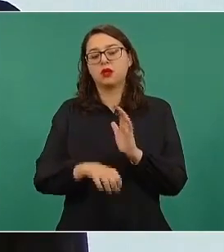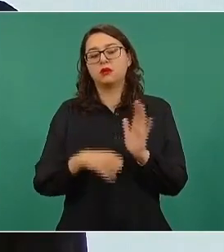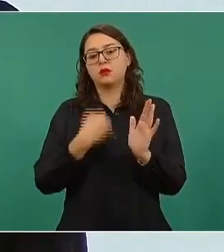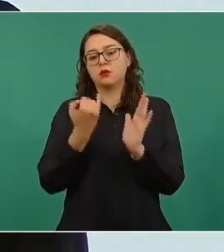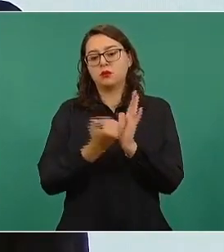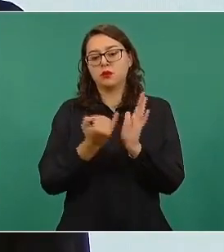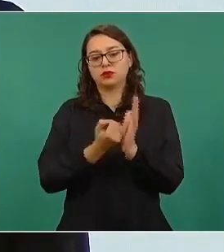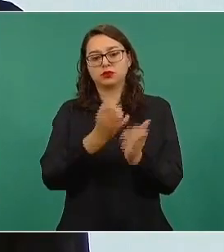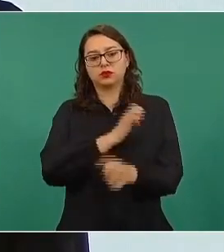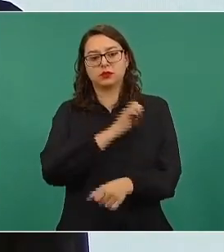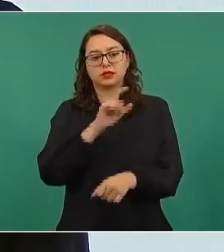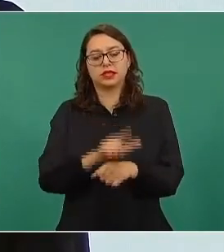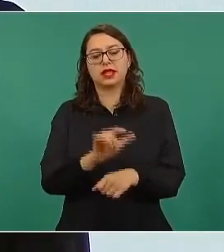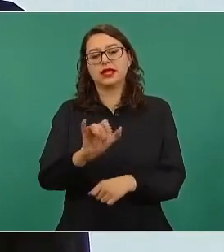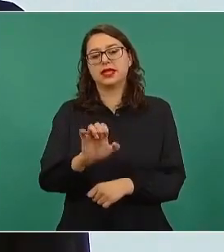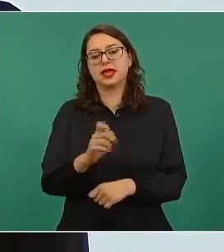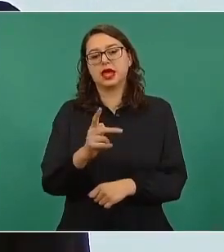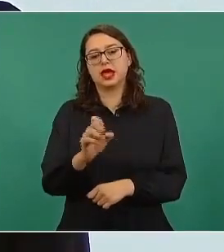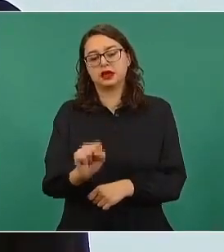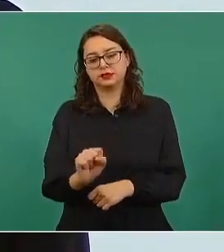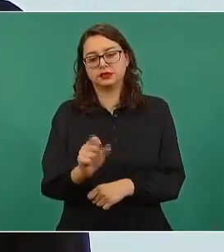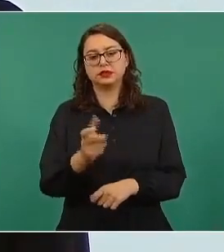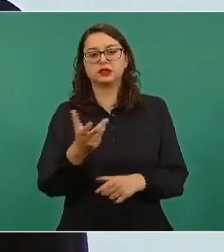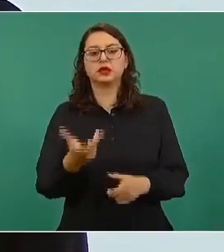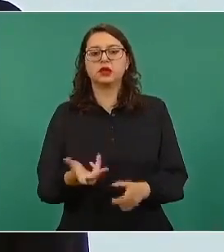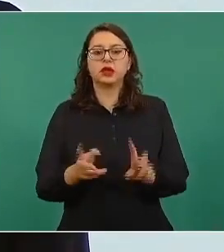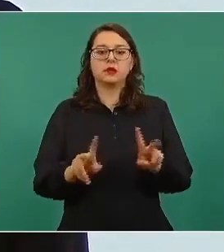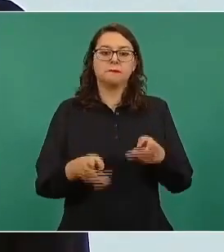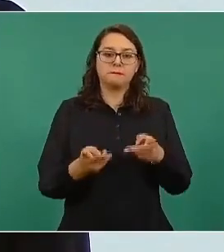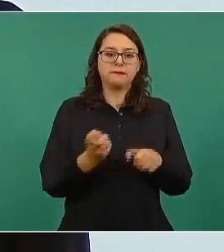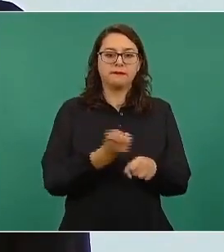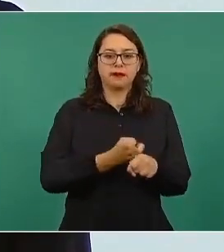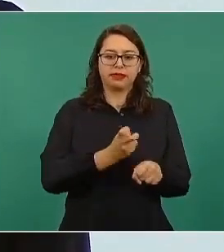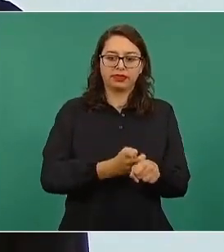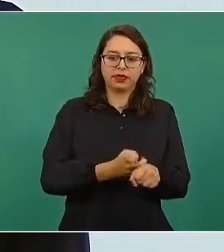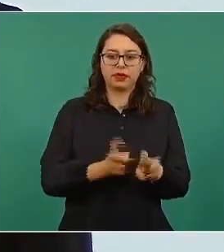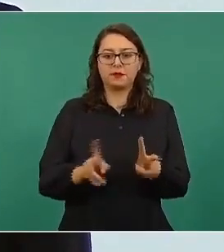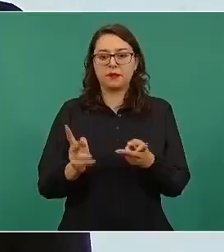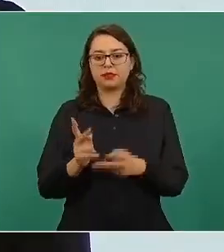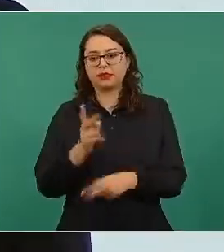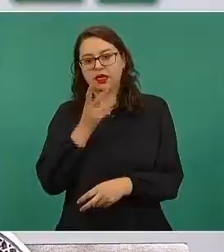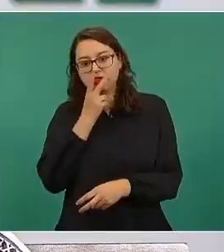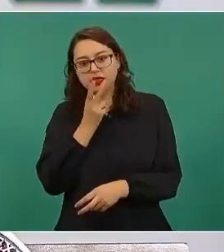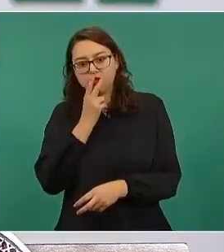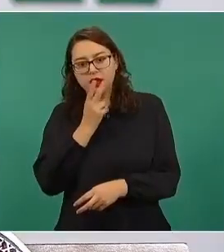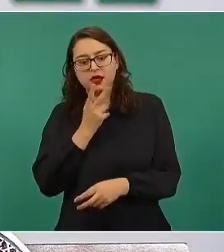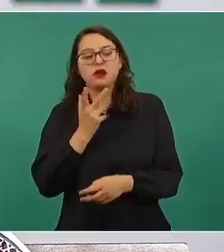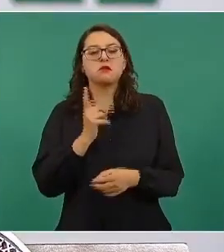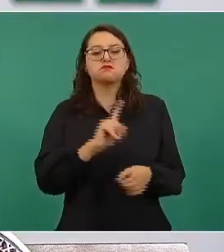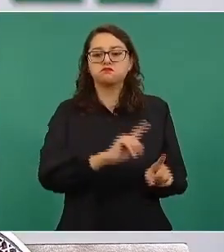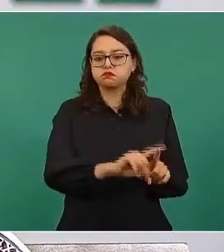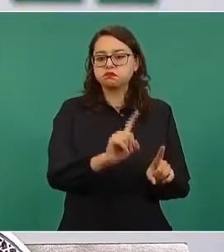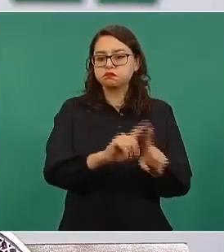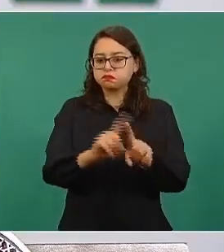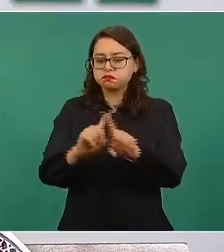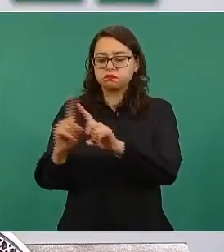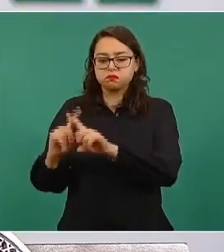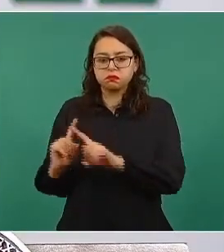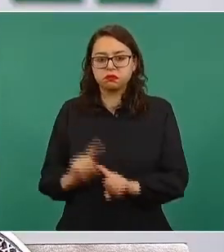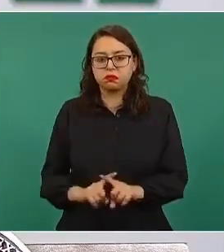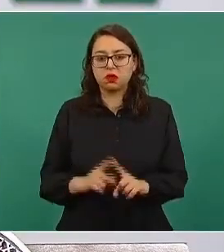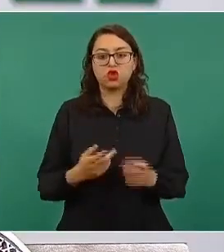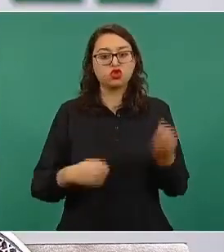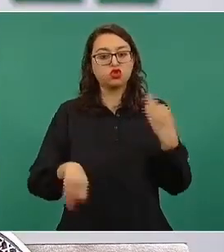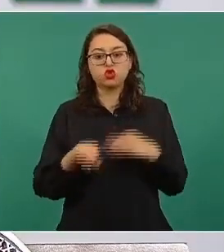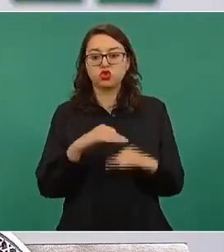con distintos porcentajes, dependiendo de si se trata de venta de cerveza, tabaco, etcétera. Pero todos estos